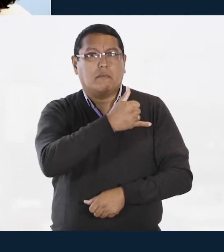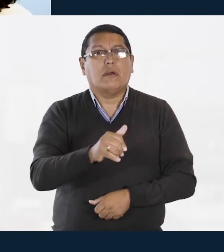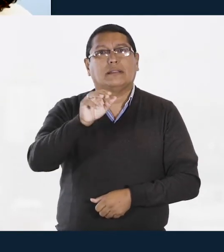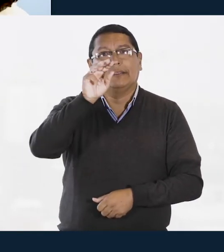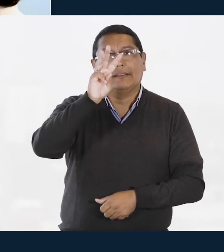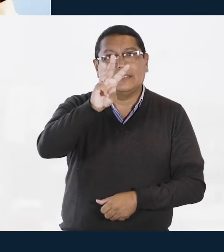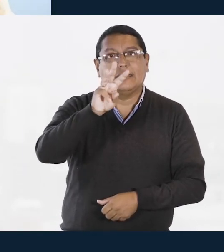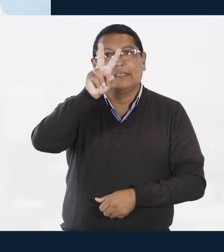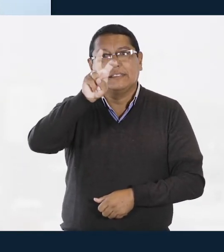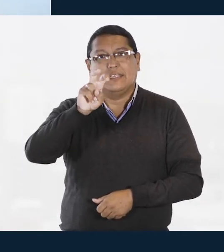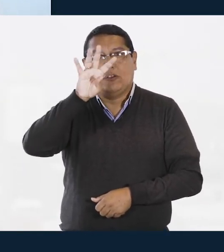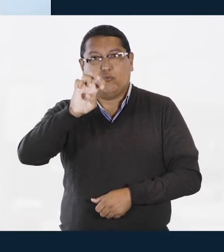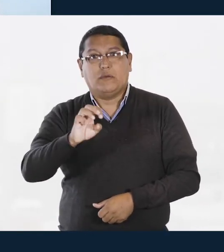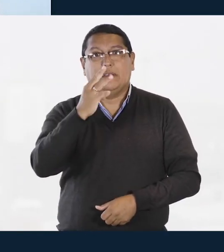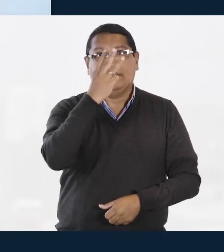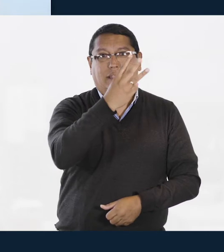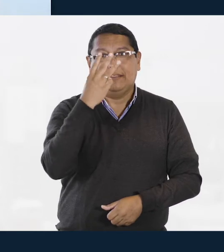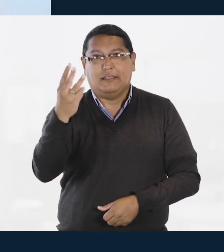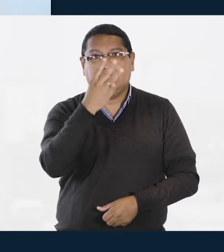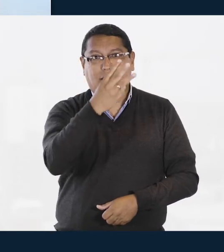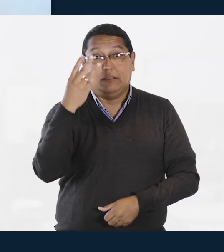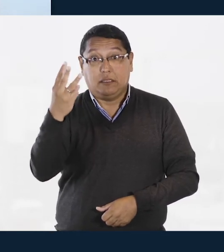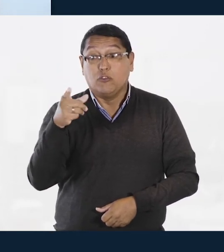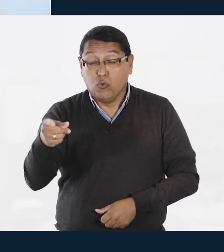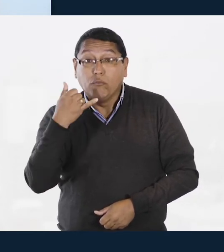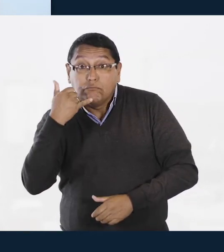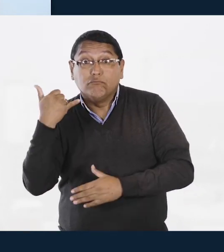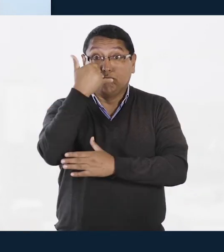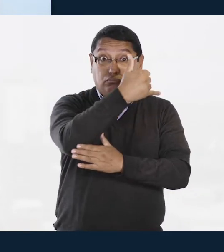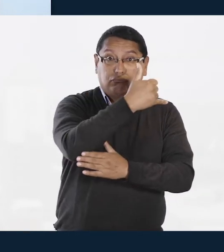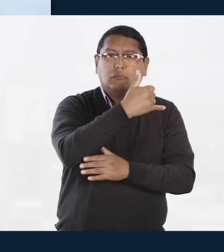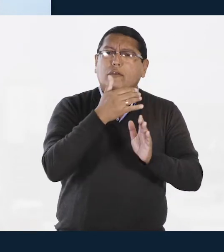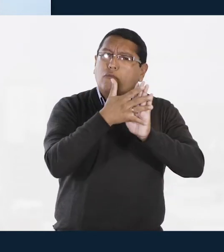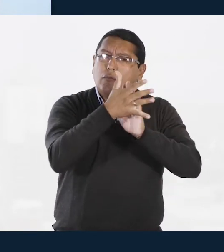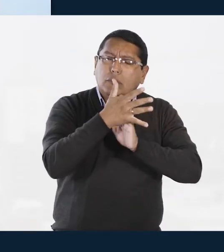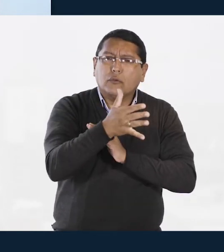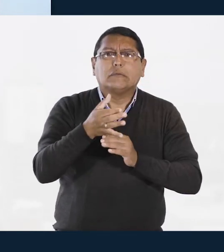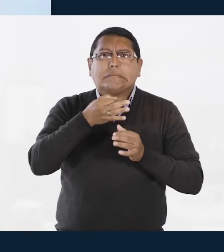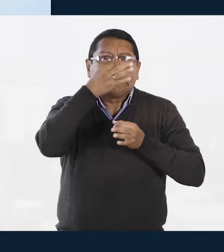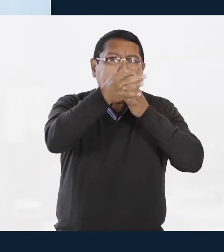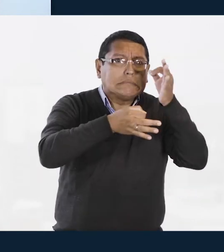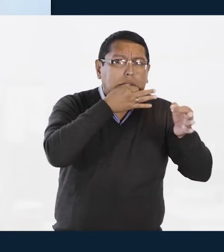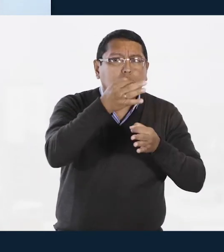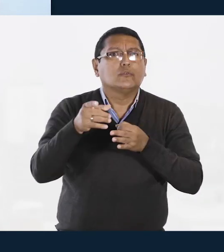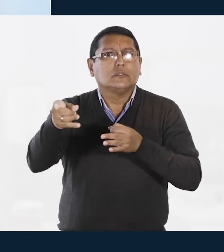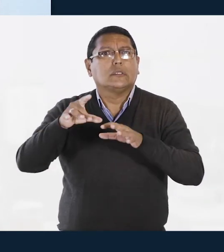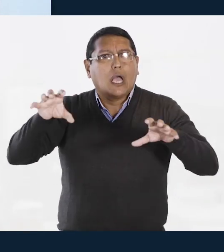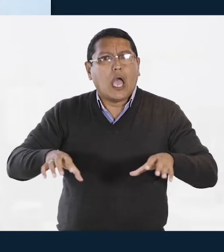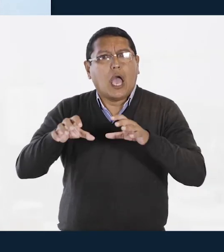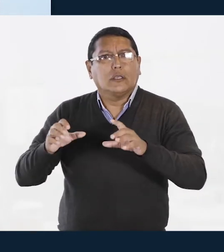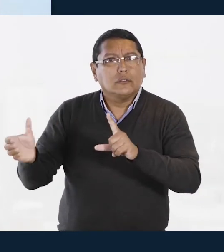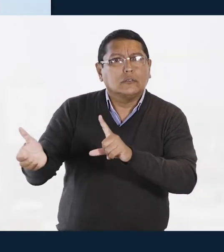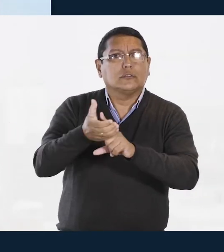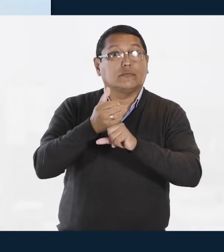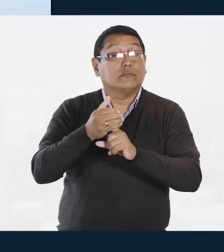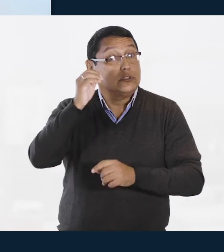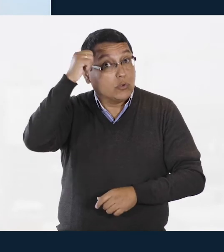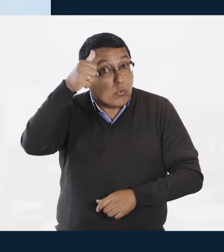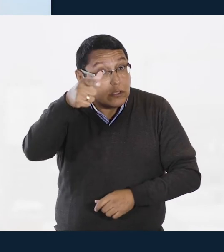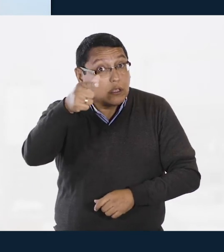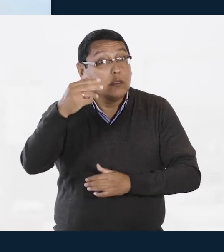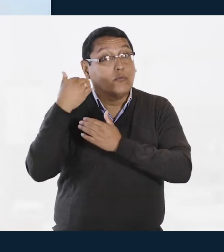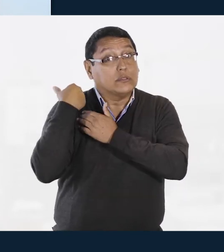-3333 y decírnoslo para que podamos tomar acciones rápidamente. Y recuerda,